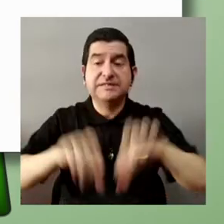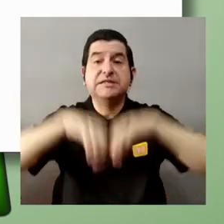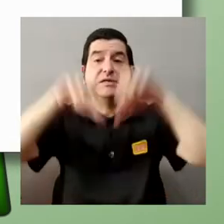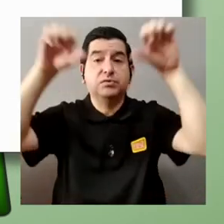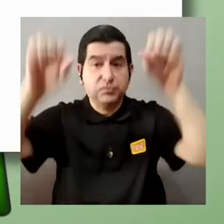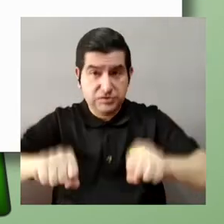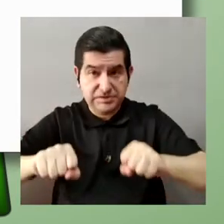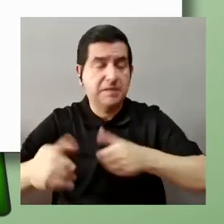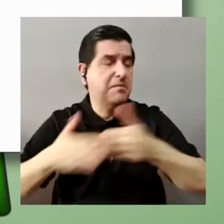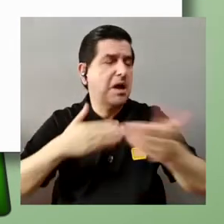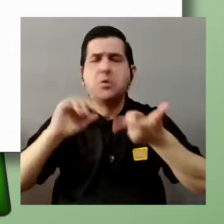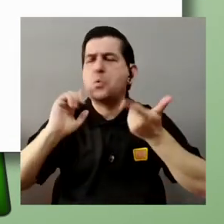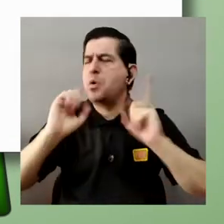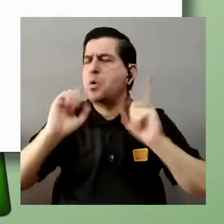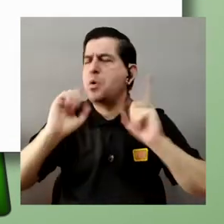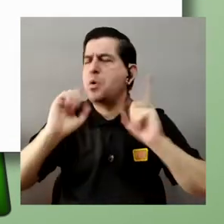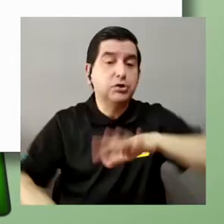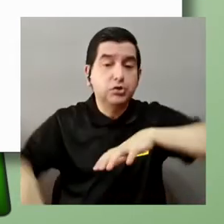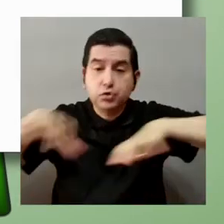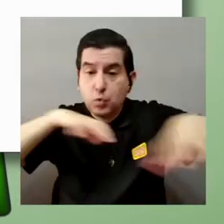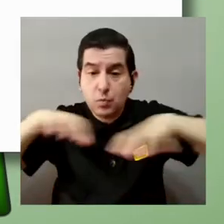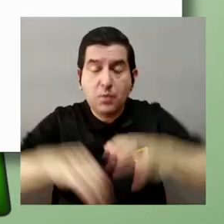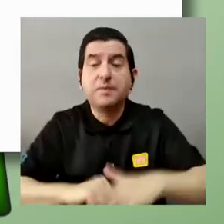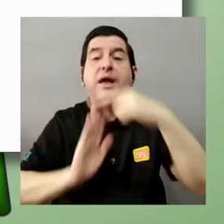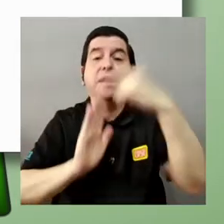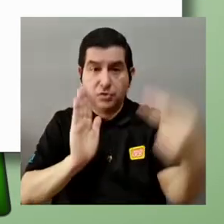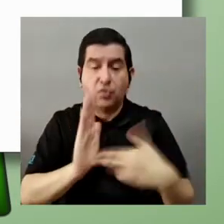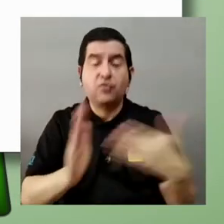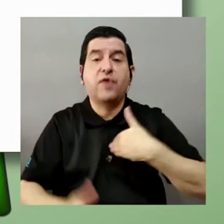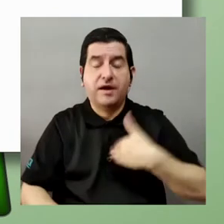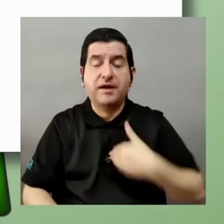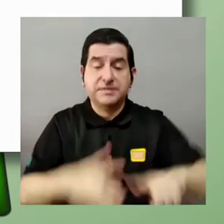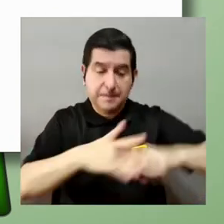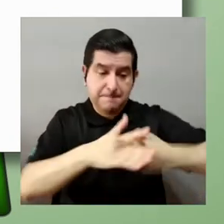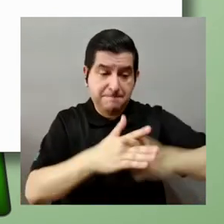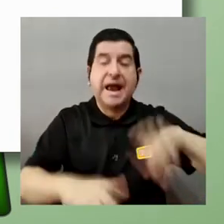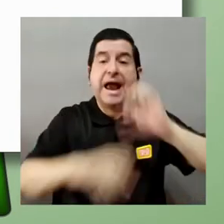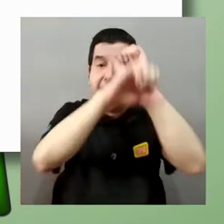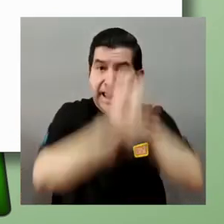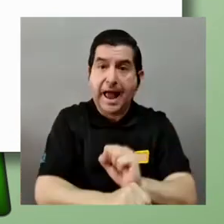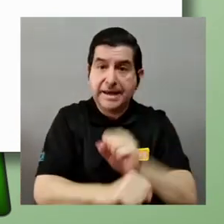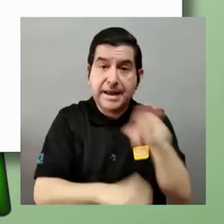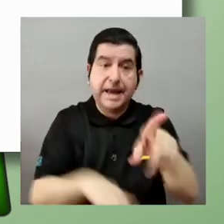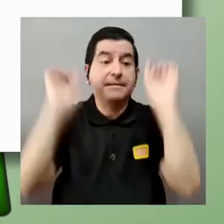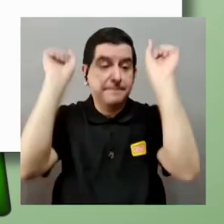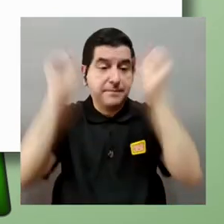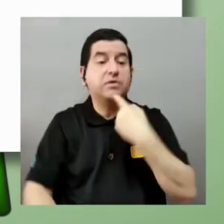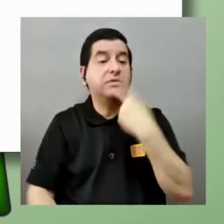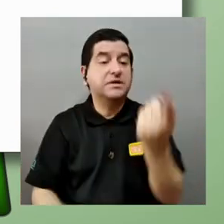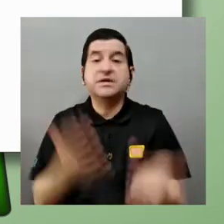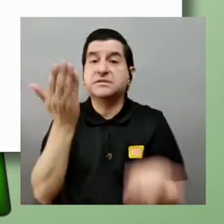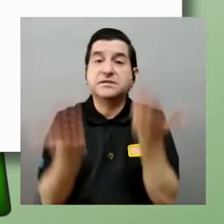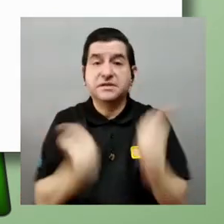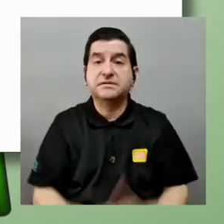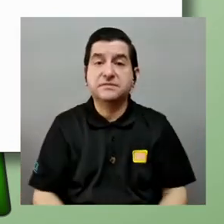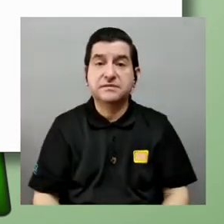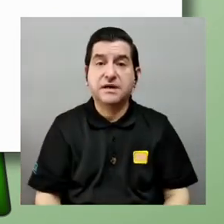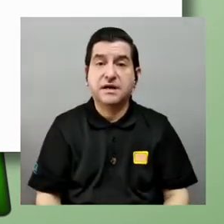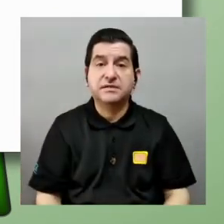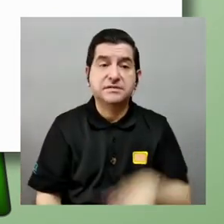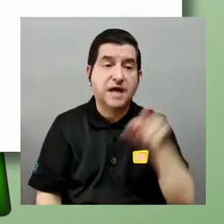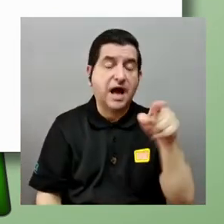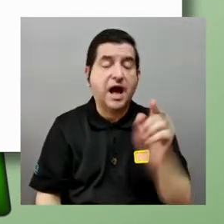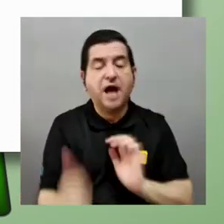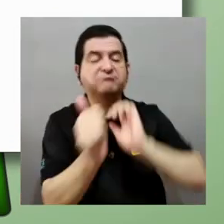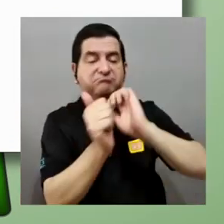reglas que siguen un sistema cualquier sistema su movimiento va a estar arreglado según la mecánica clásica ahí es donde podríamos decir que